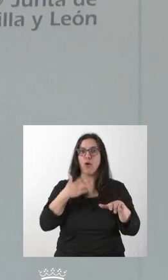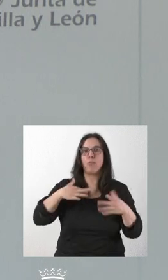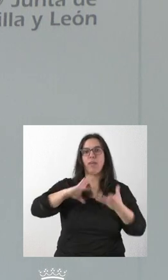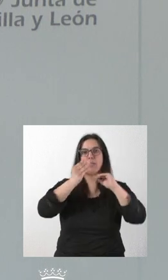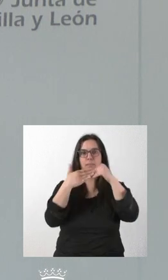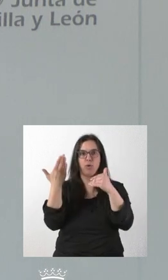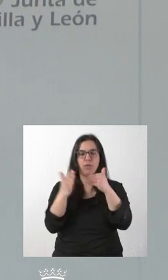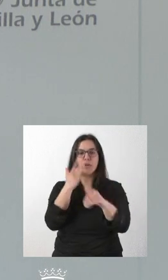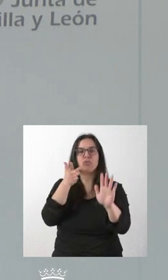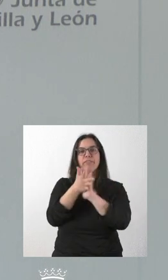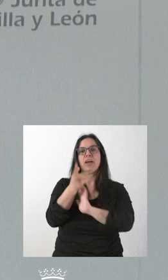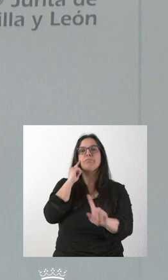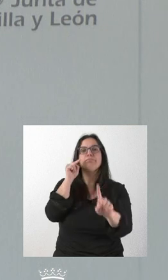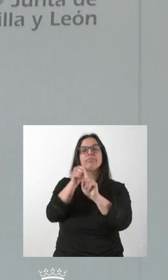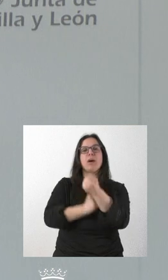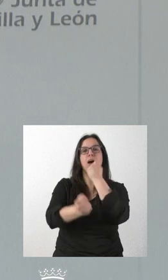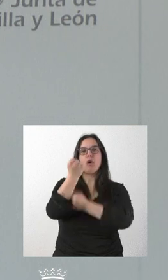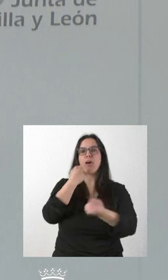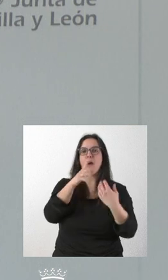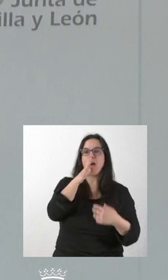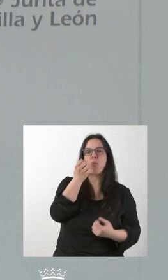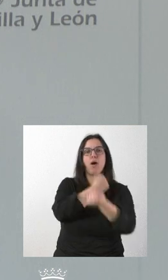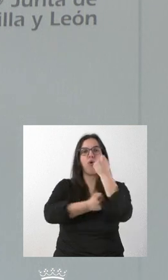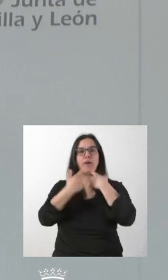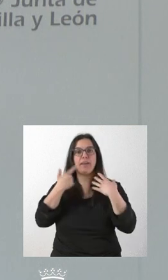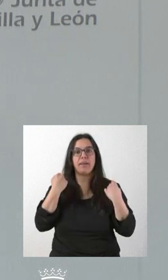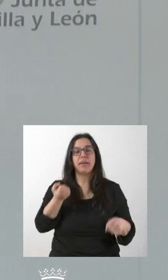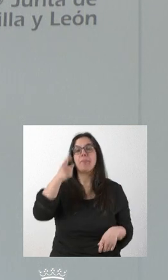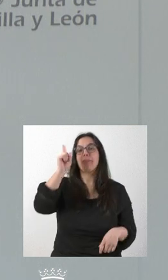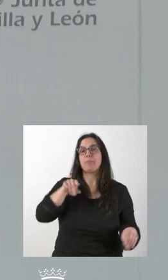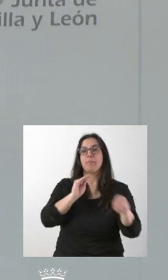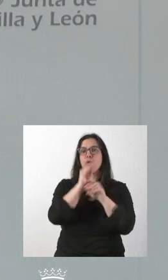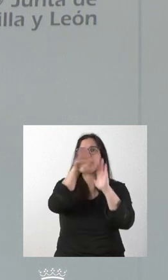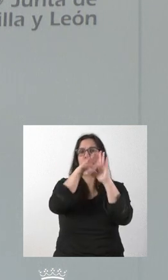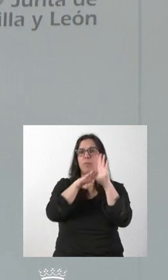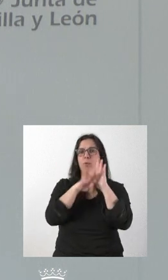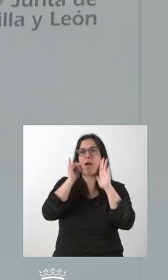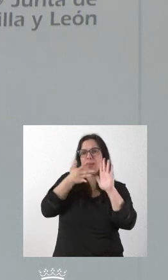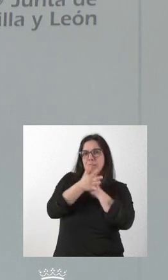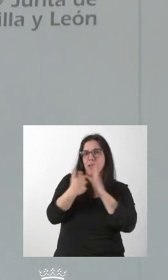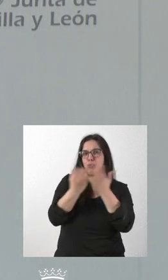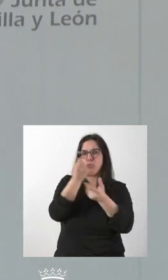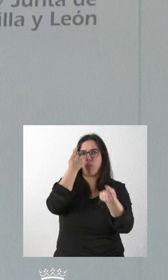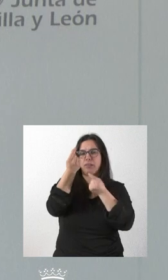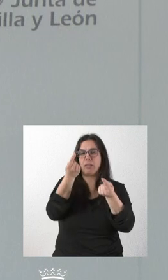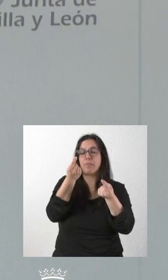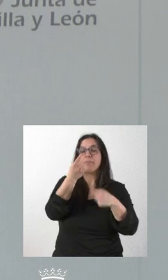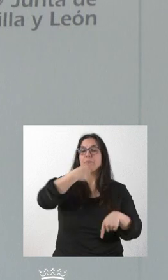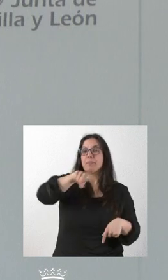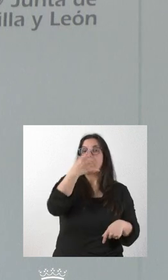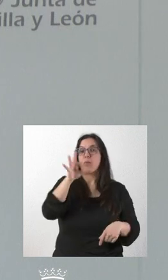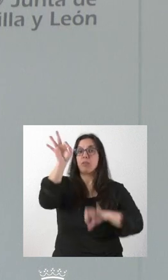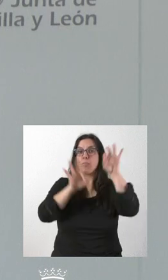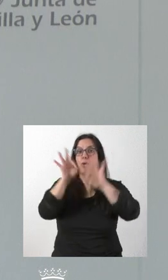ahorro de agua y de energía. Las inversiones son las que tienen ustedes aquí descritas. El 50% de la